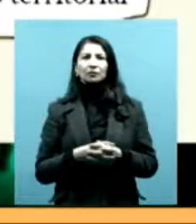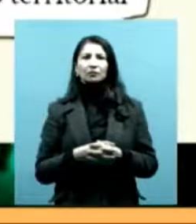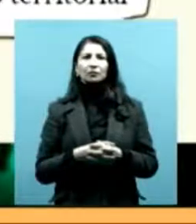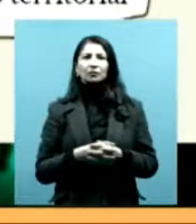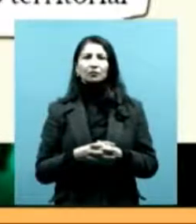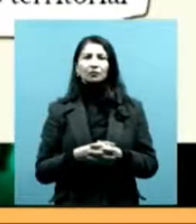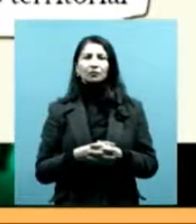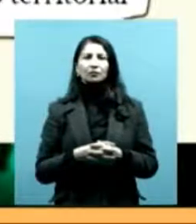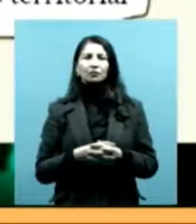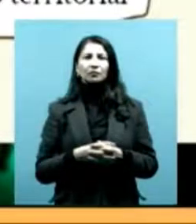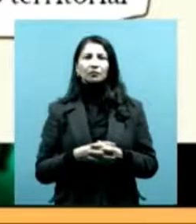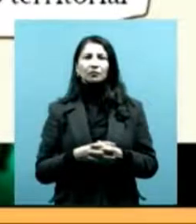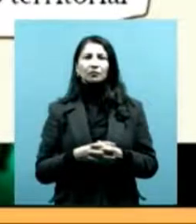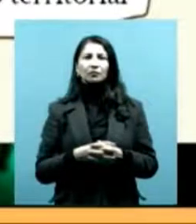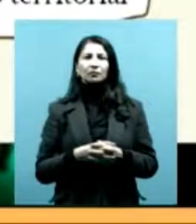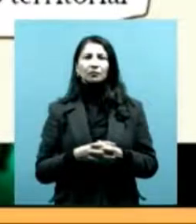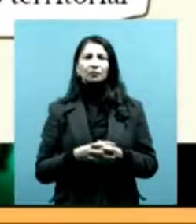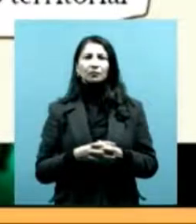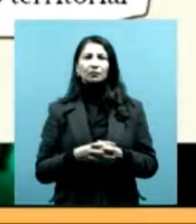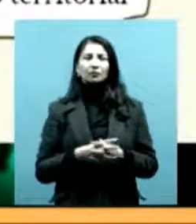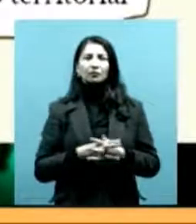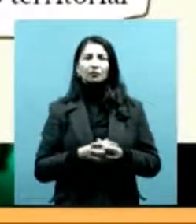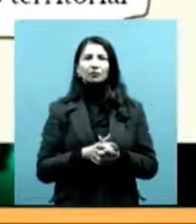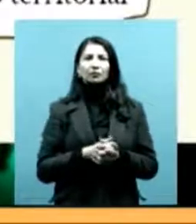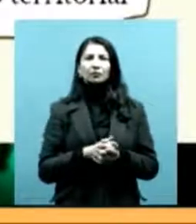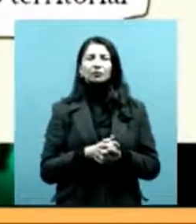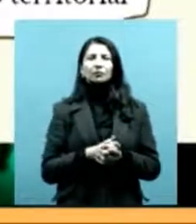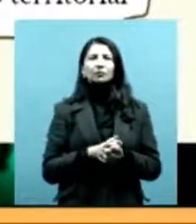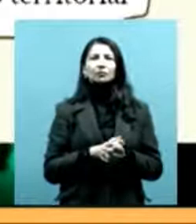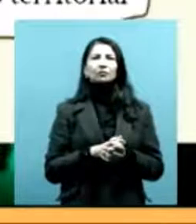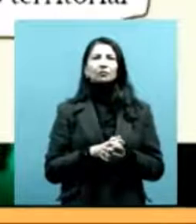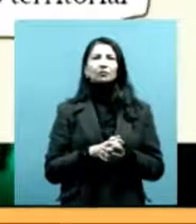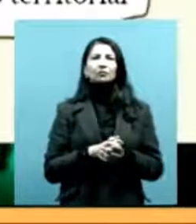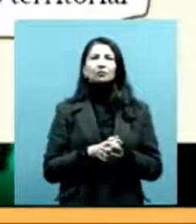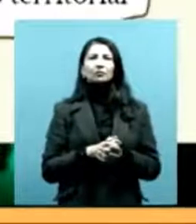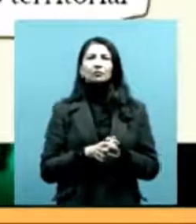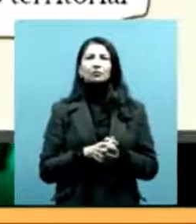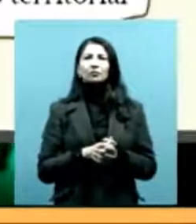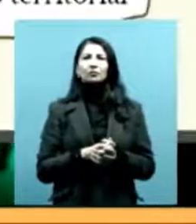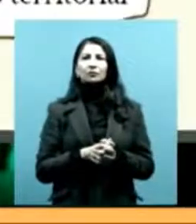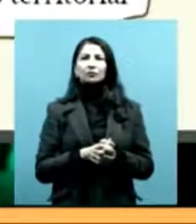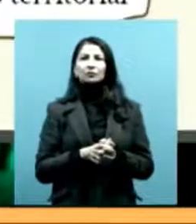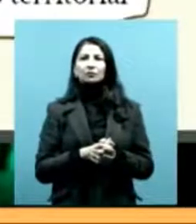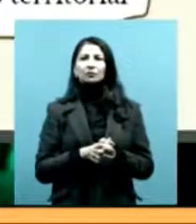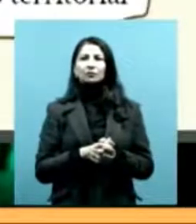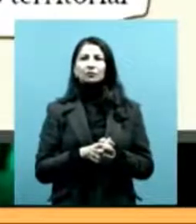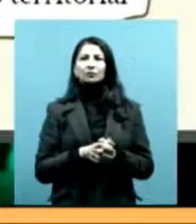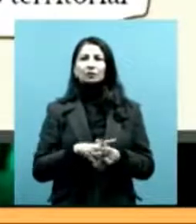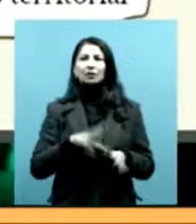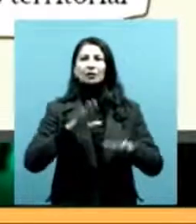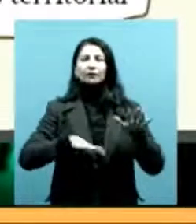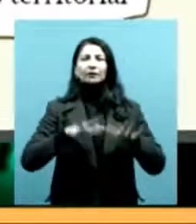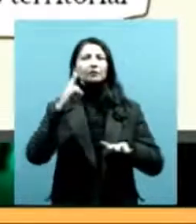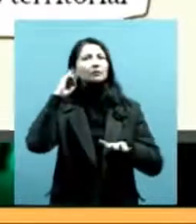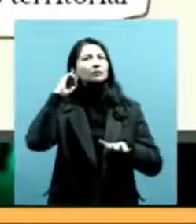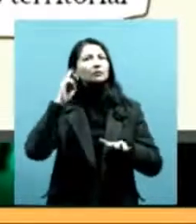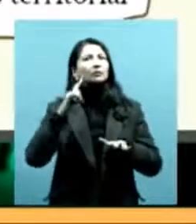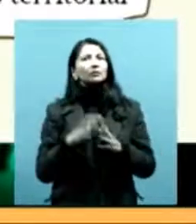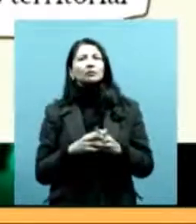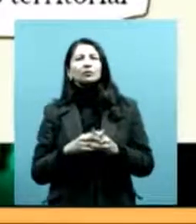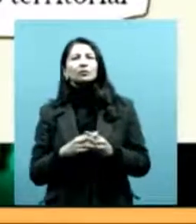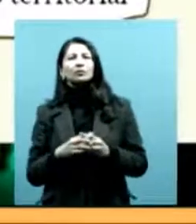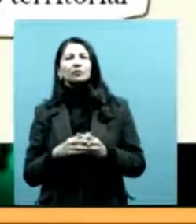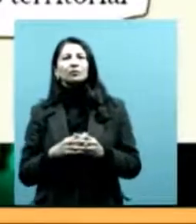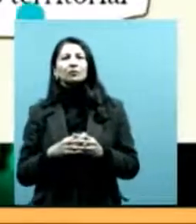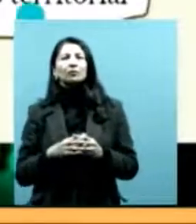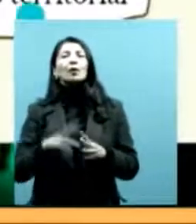documentos escritos, sino algunas materialidades en los mismos territorios. Y un cuarto aspecto que es uno que me voy a concentrar después es que